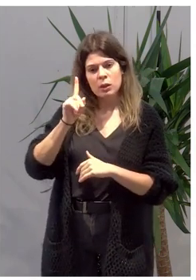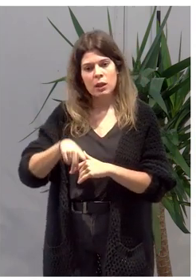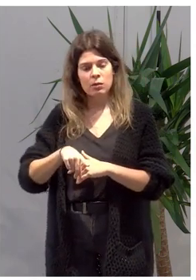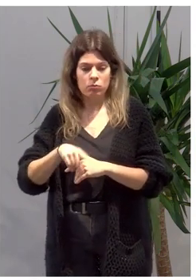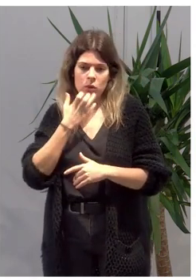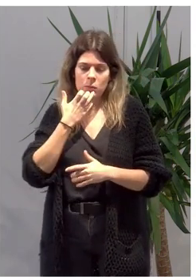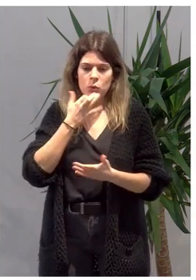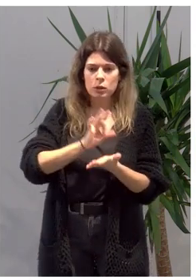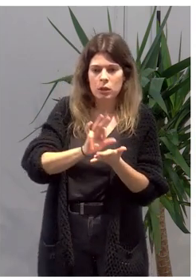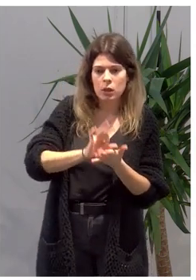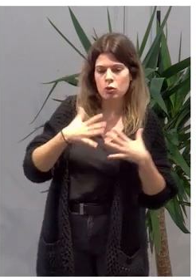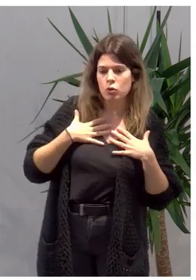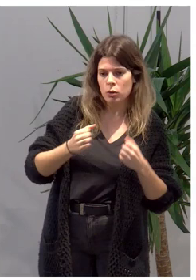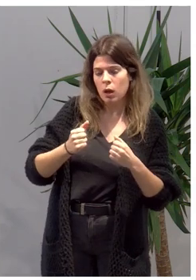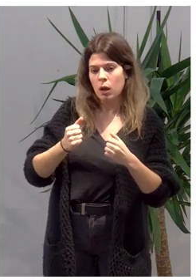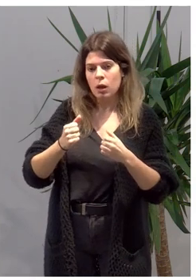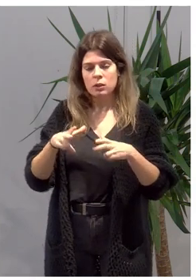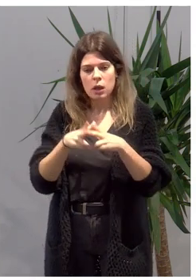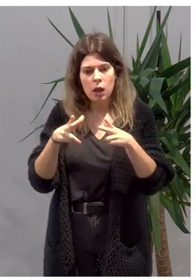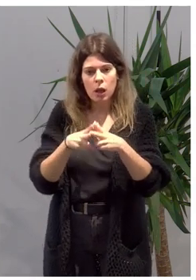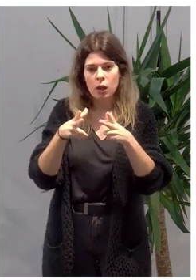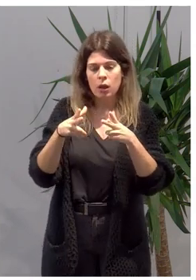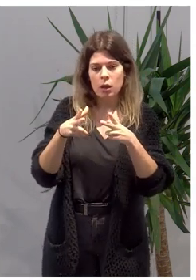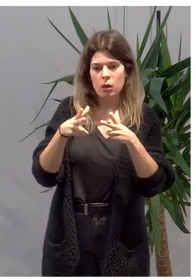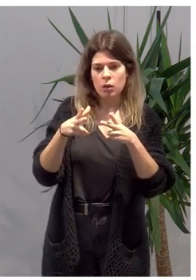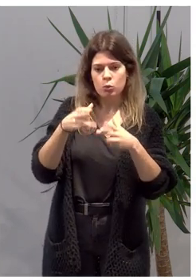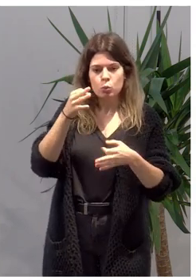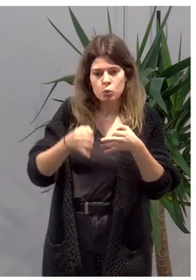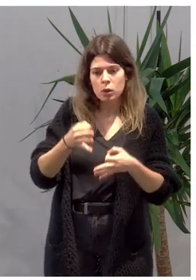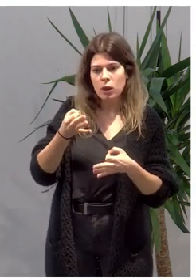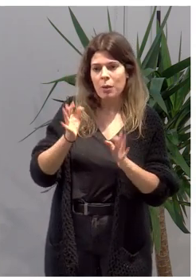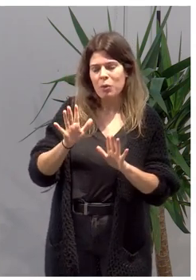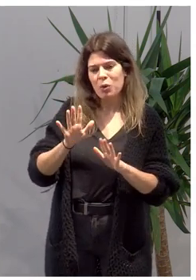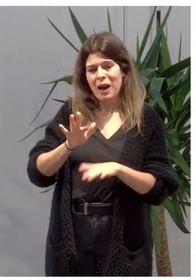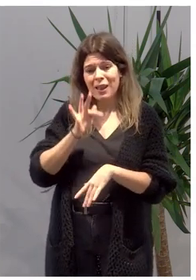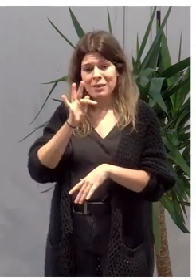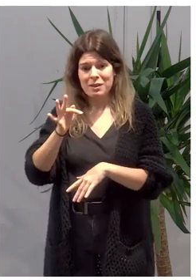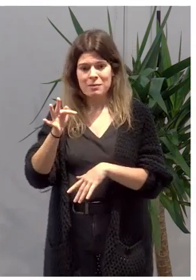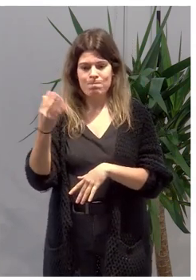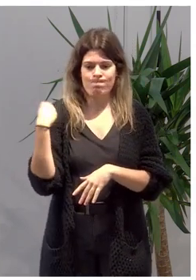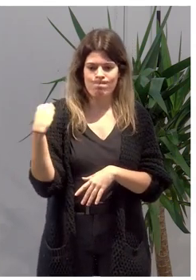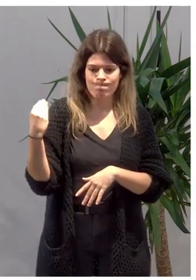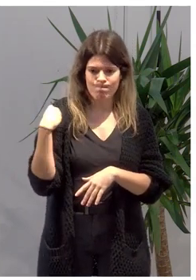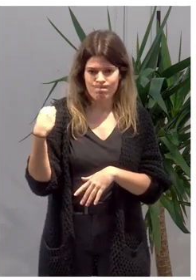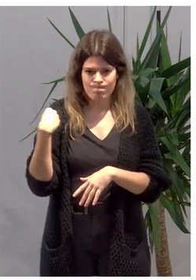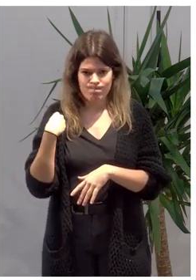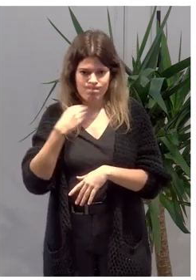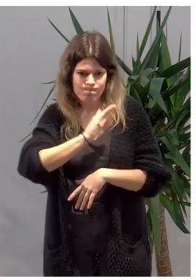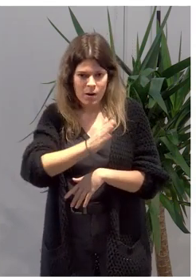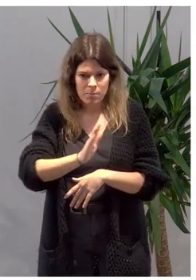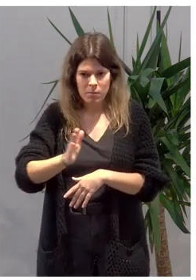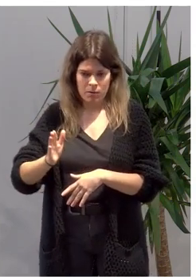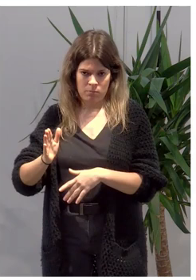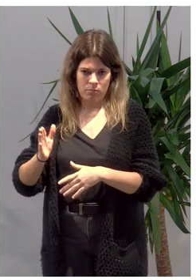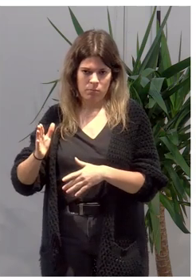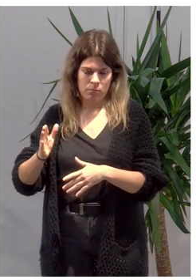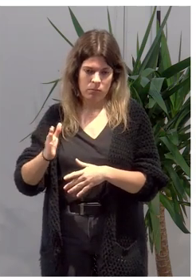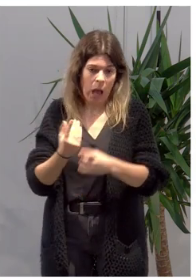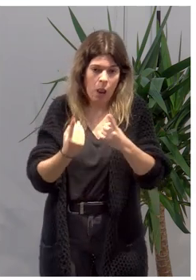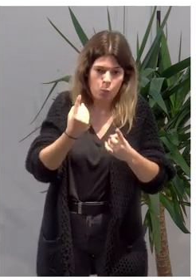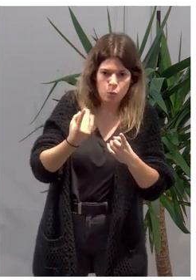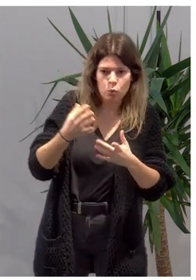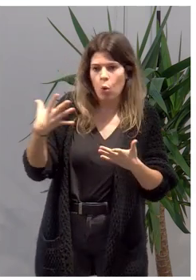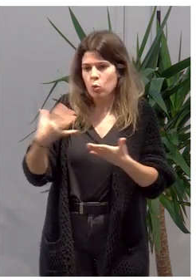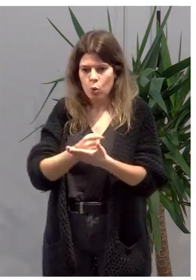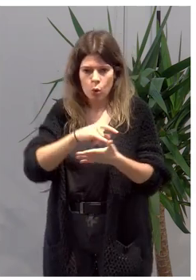sociales, salud, educación, justicia, sino que verdaderamente nos están interpelando a todos ellos, a varios o en algunos casos a